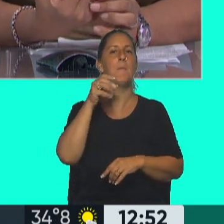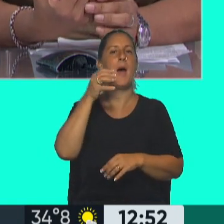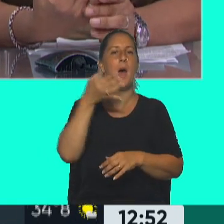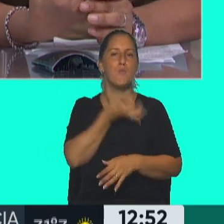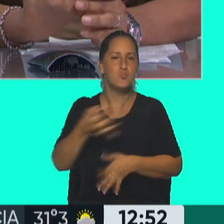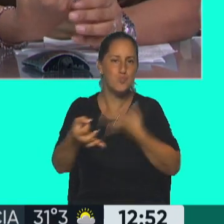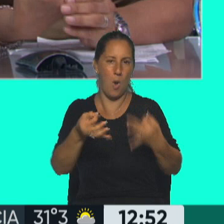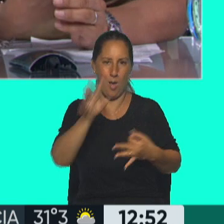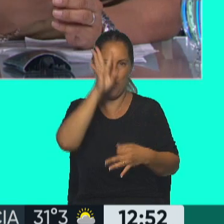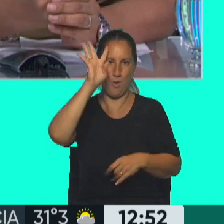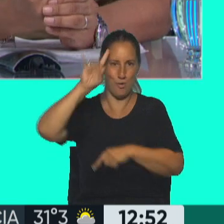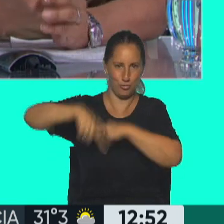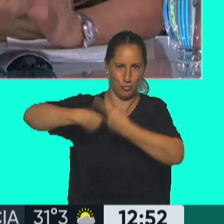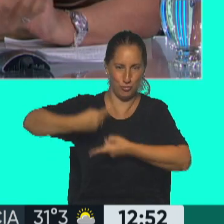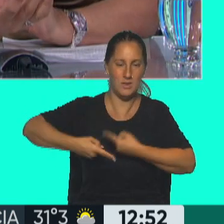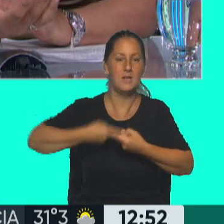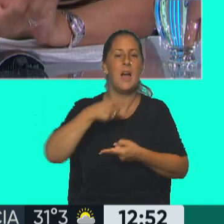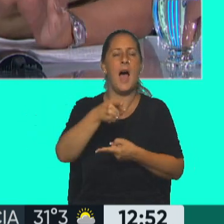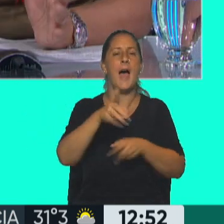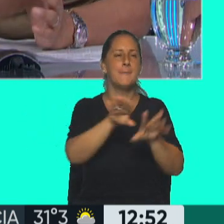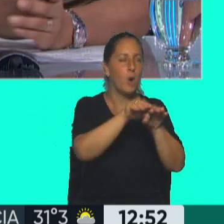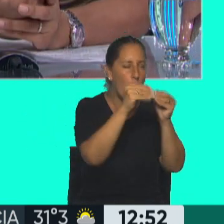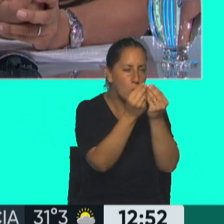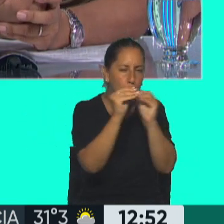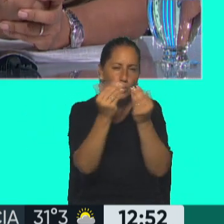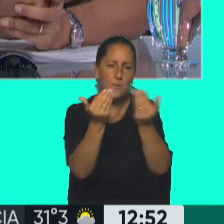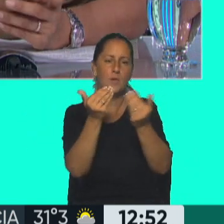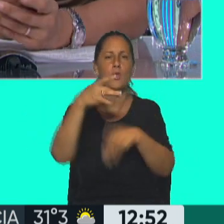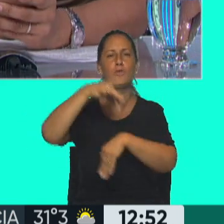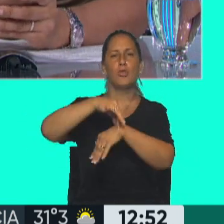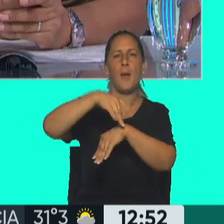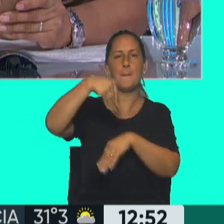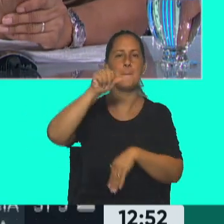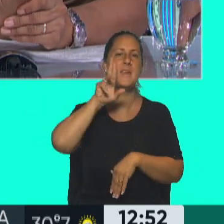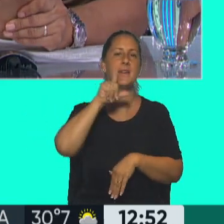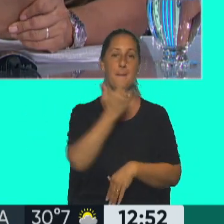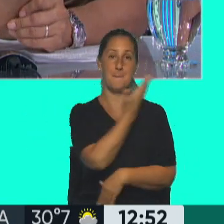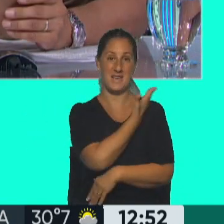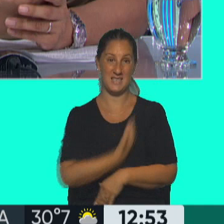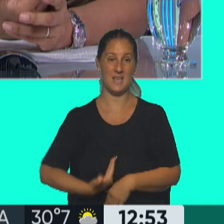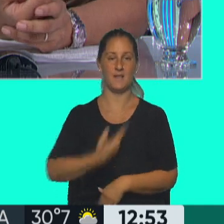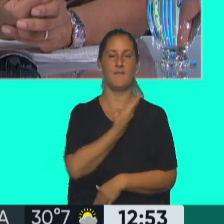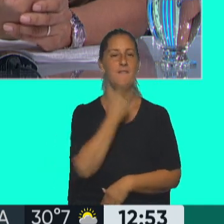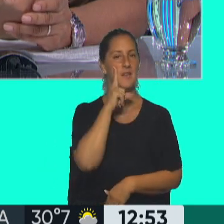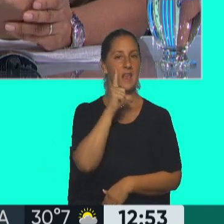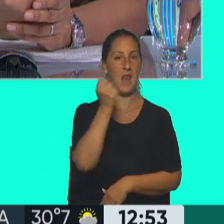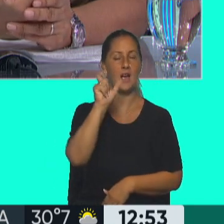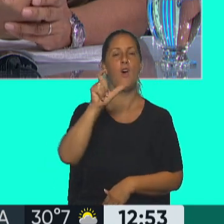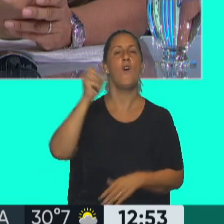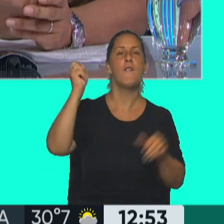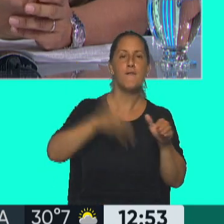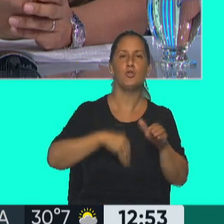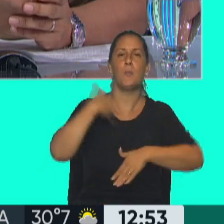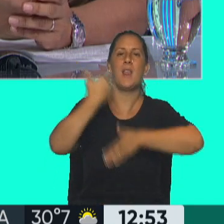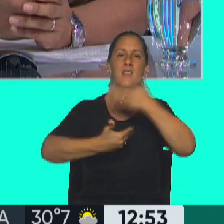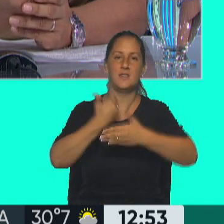indígenas. Y es allí donde se llegaron a conclusiones la doctora Mirna Cunningham, presidenta del FILAC, Fondo para el Desarrollo de los Pueblos